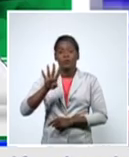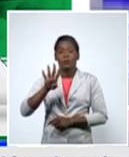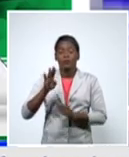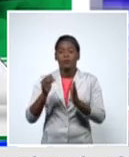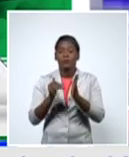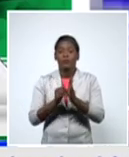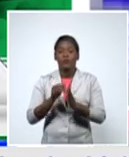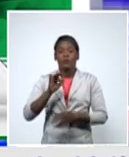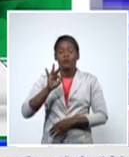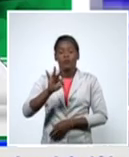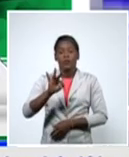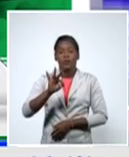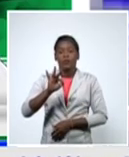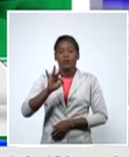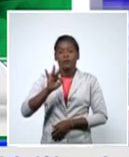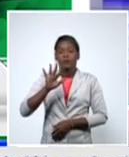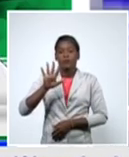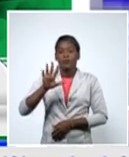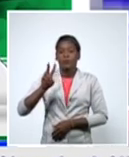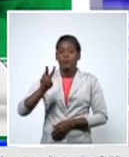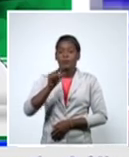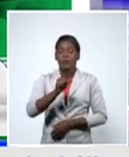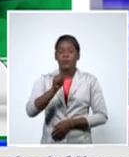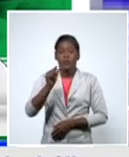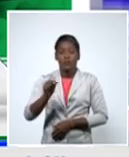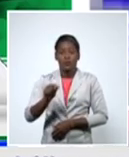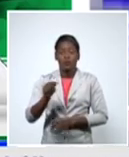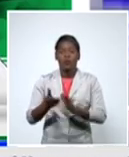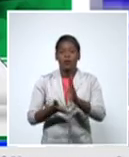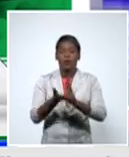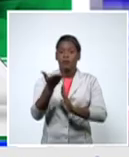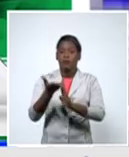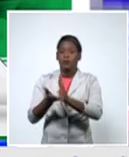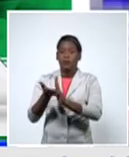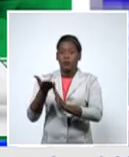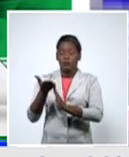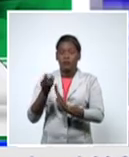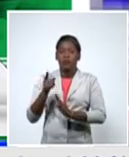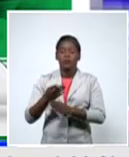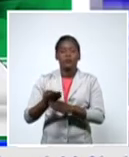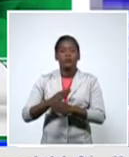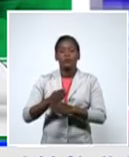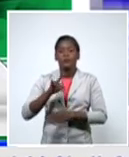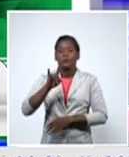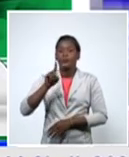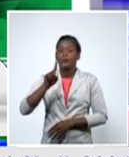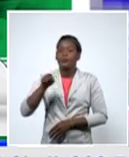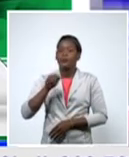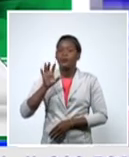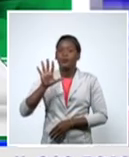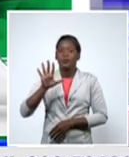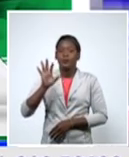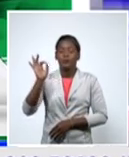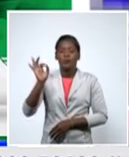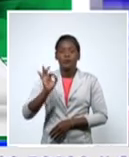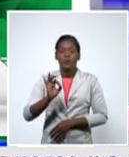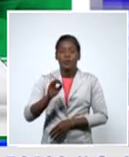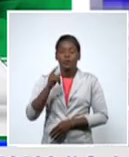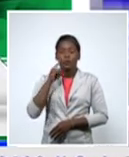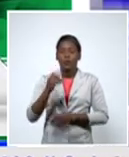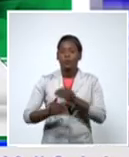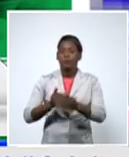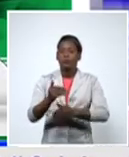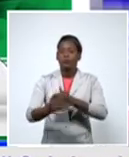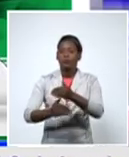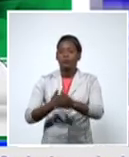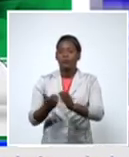54.852 personas que es el 91.5% que se han recuperado de